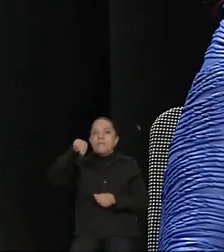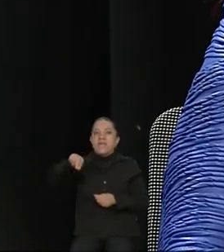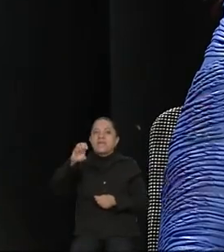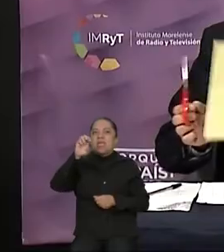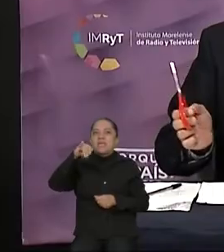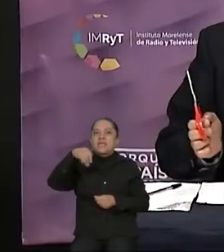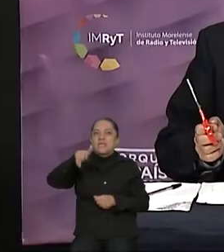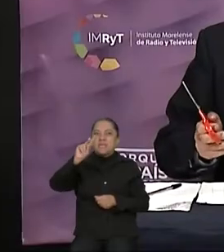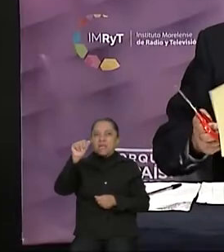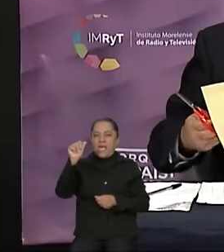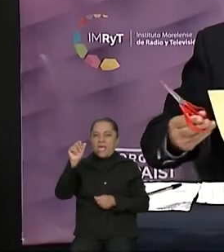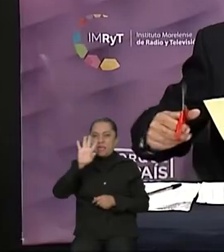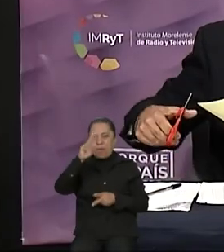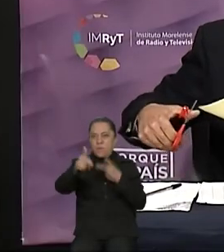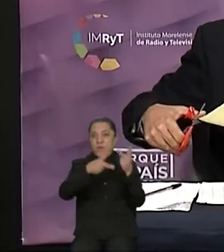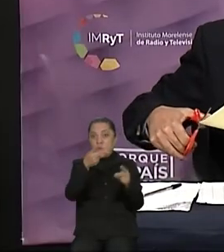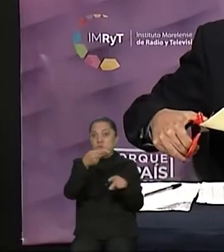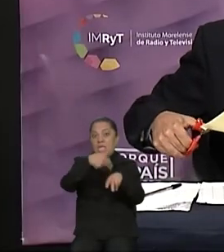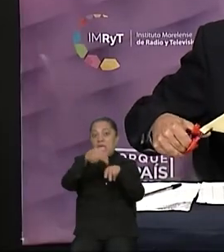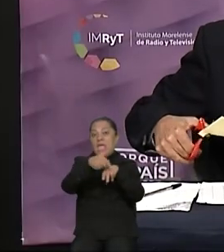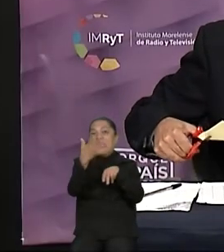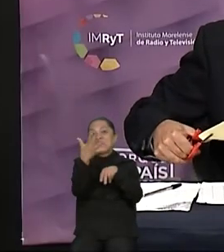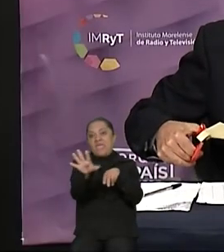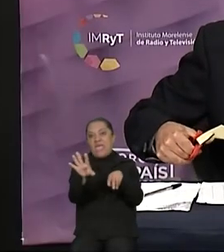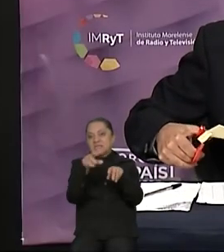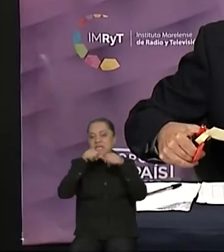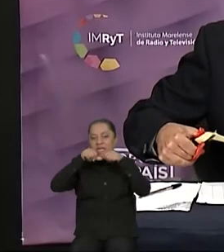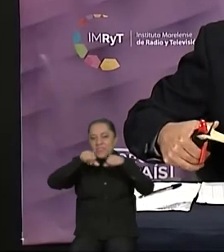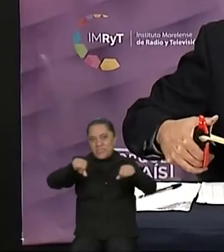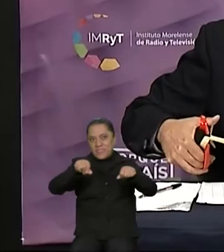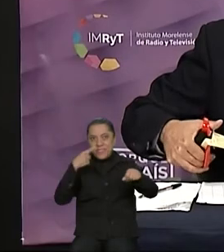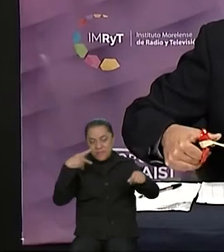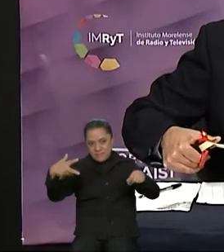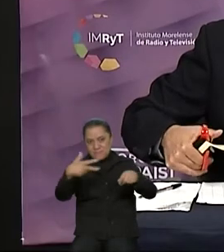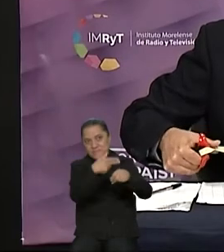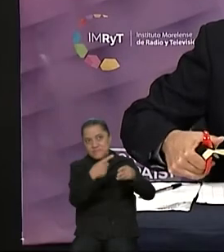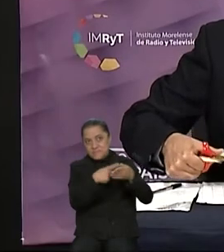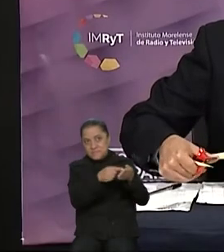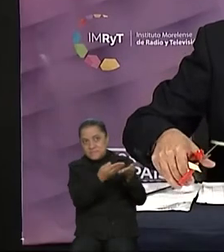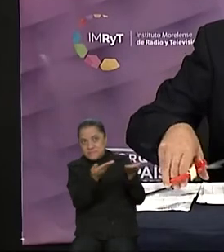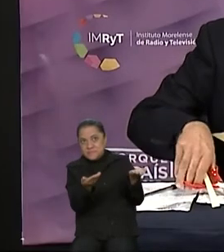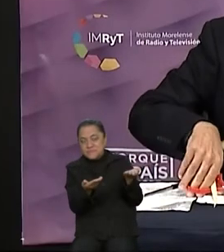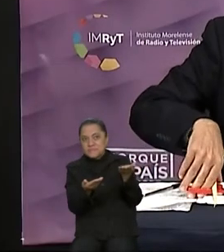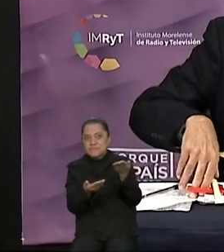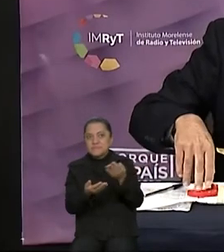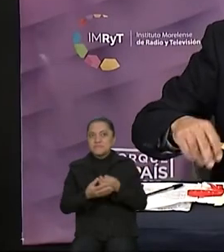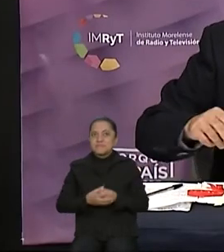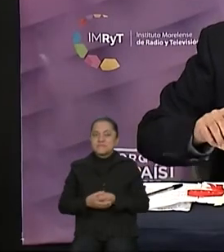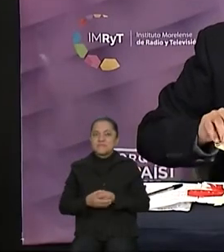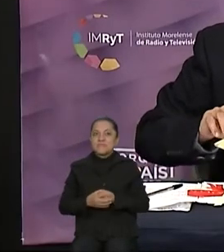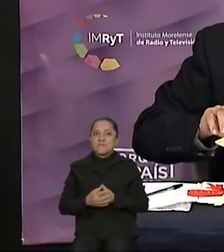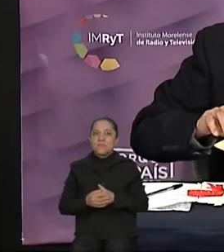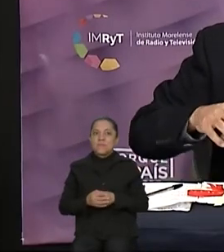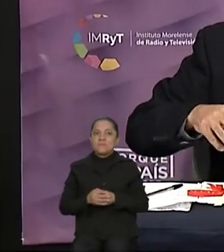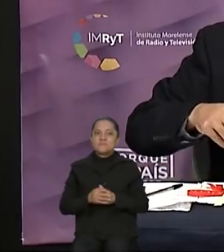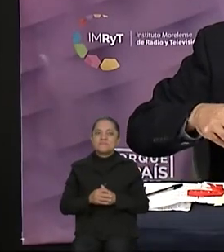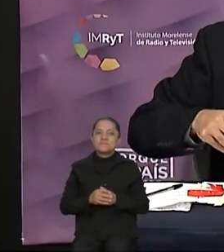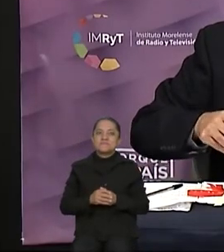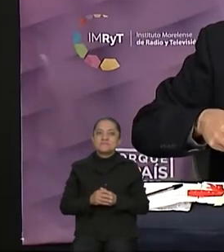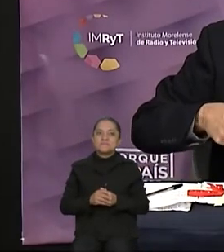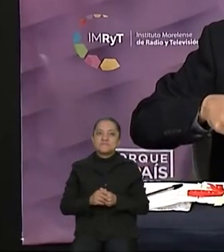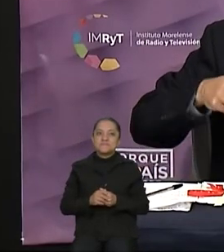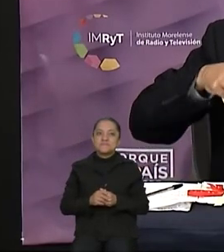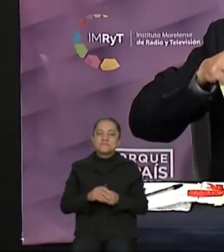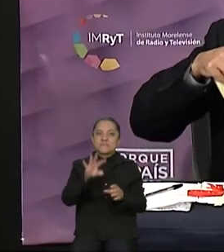La pregunta es la número 10, está sellado el sobre. Procedemos a la apertura del mismo, extraemos la pregunta